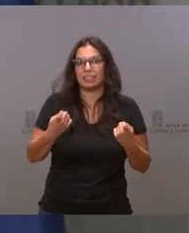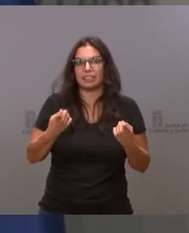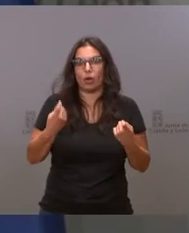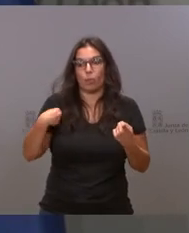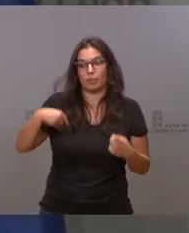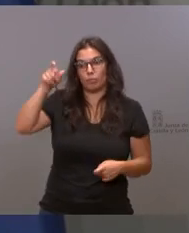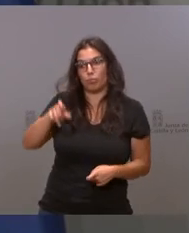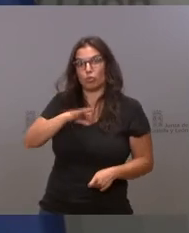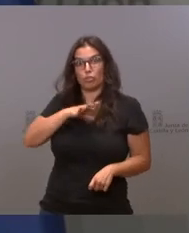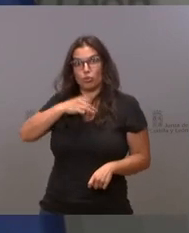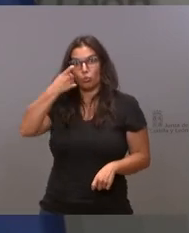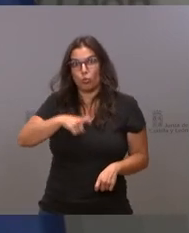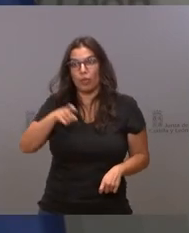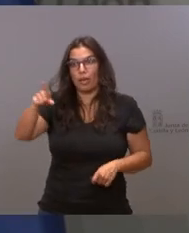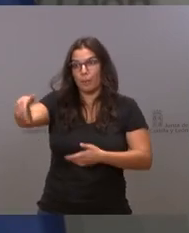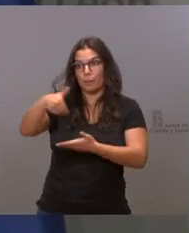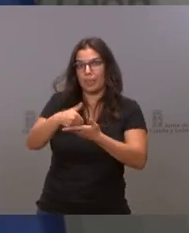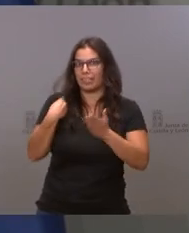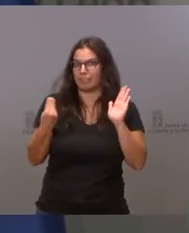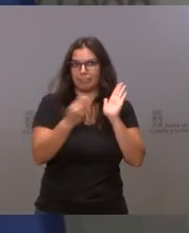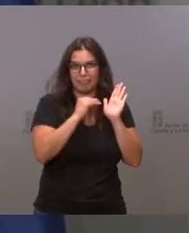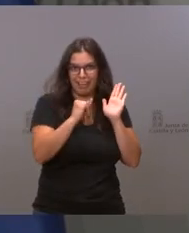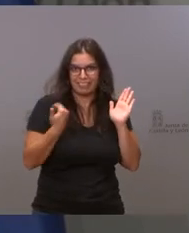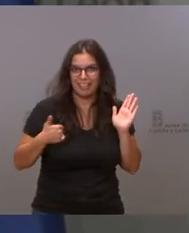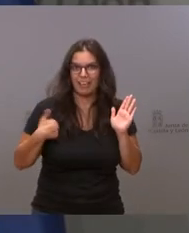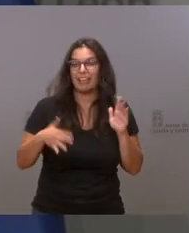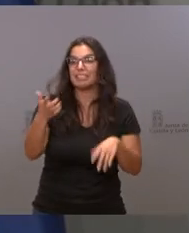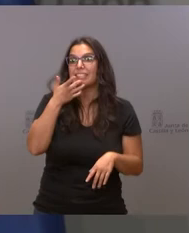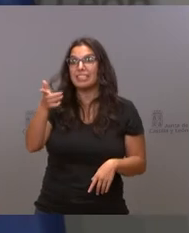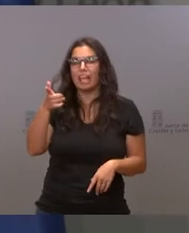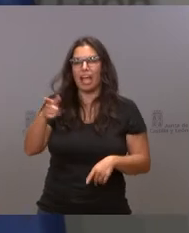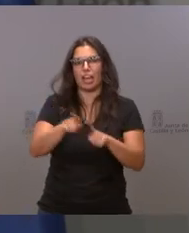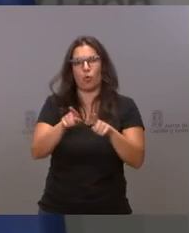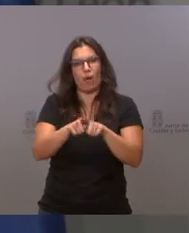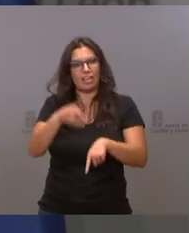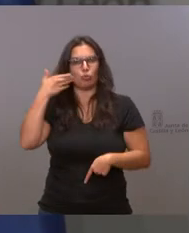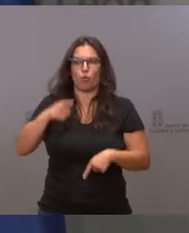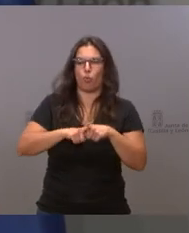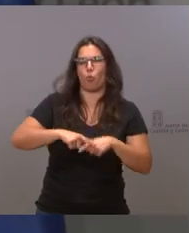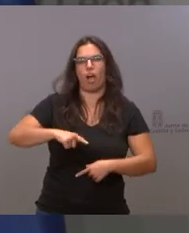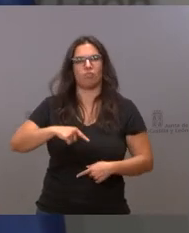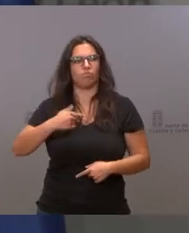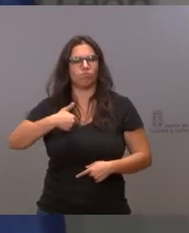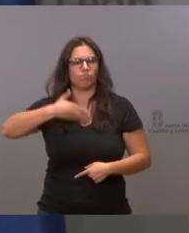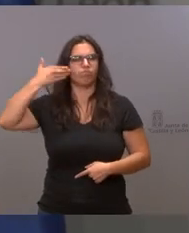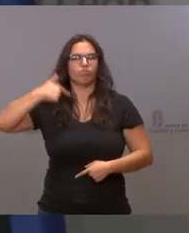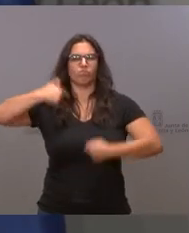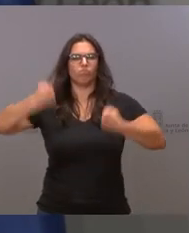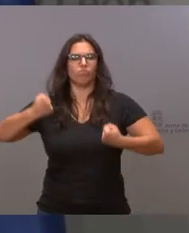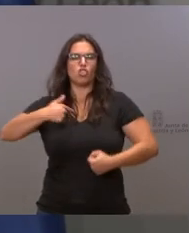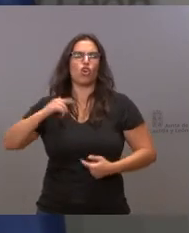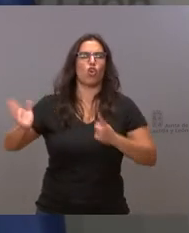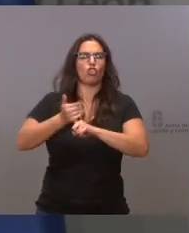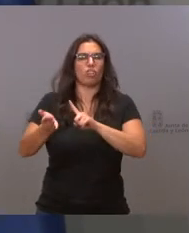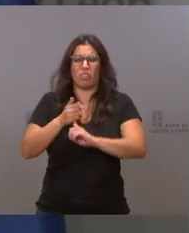señor Tudanca, eso ya está ahí. Si a él le hace ilusión darse golpes en el pecho y decir que es una cosa que ha conseguido a él, pues tampoco nos